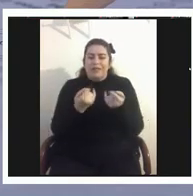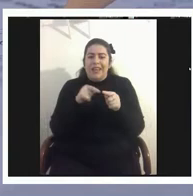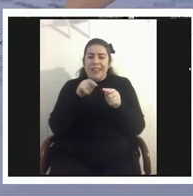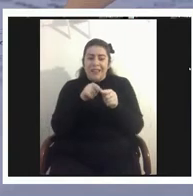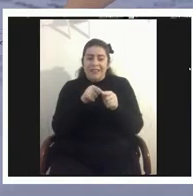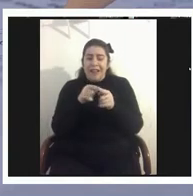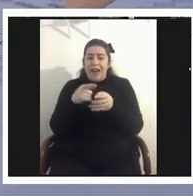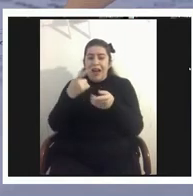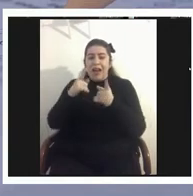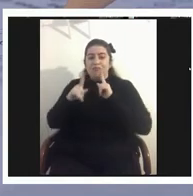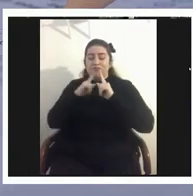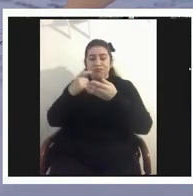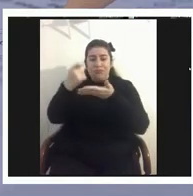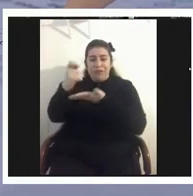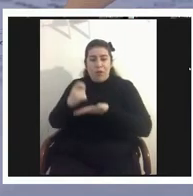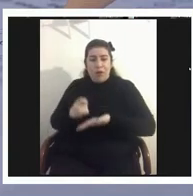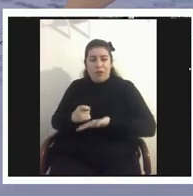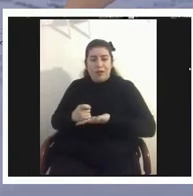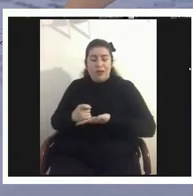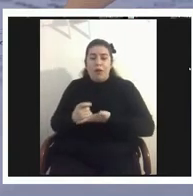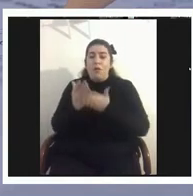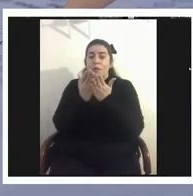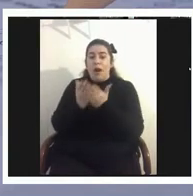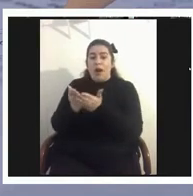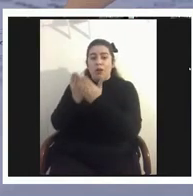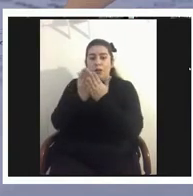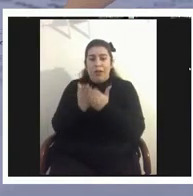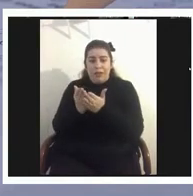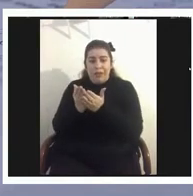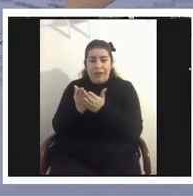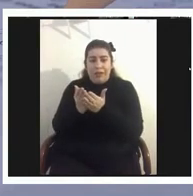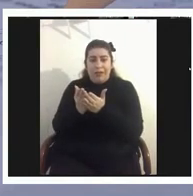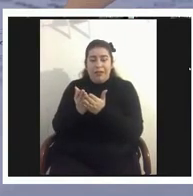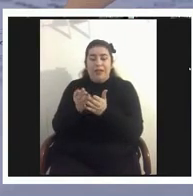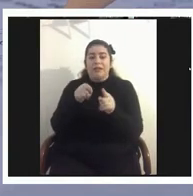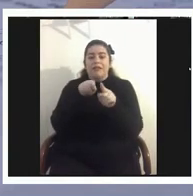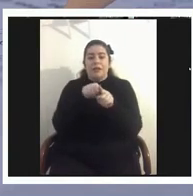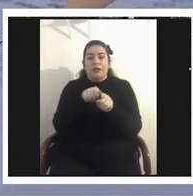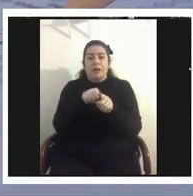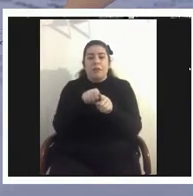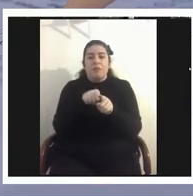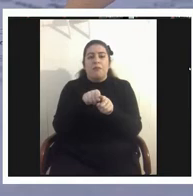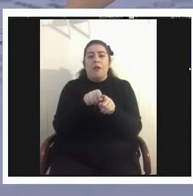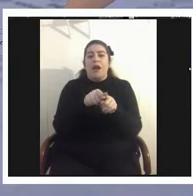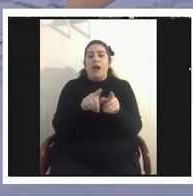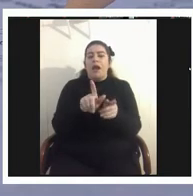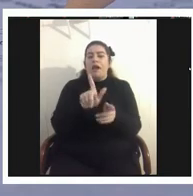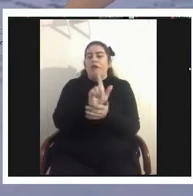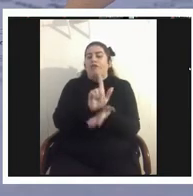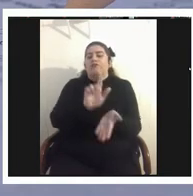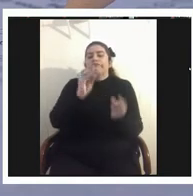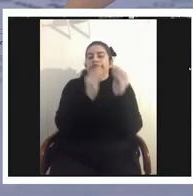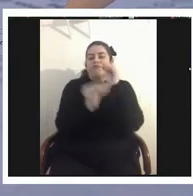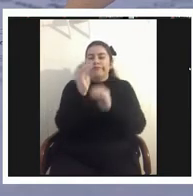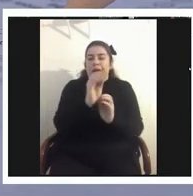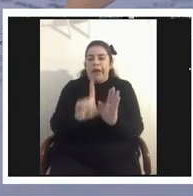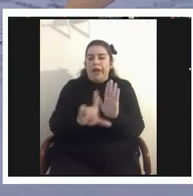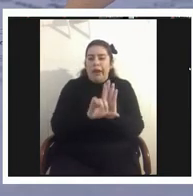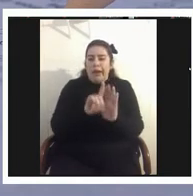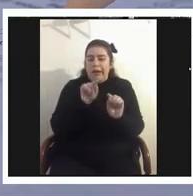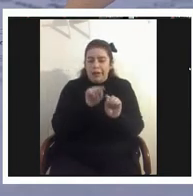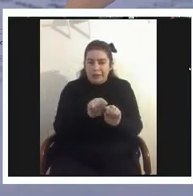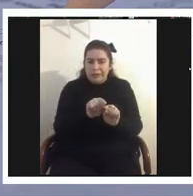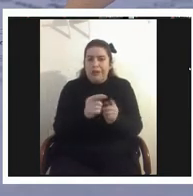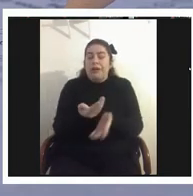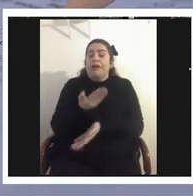tanto para los alumnos los estudiantes para los legisladores incluso pero también sabiendo el hecho